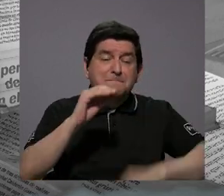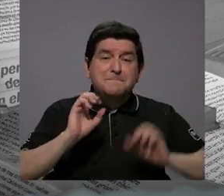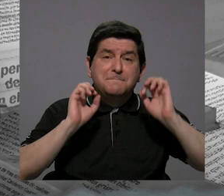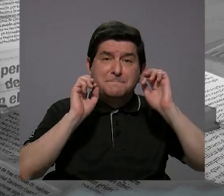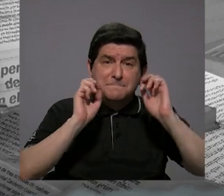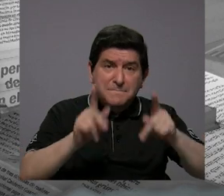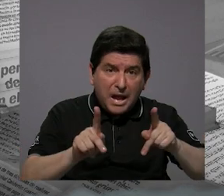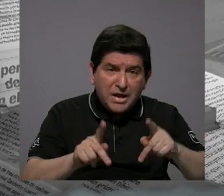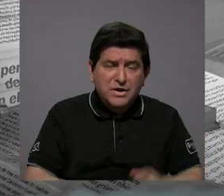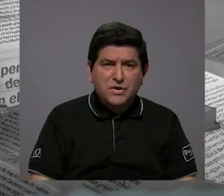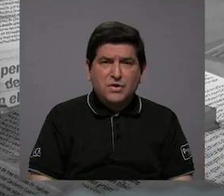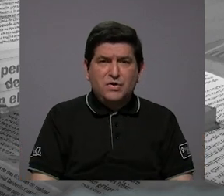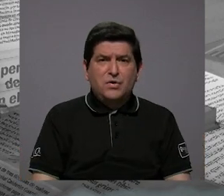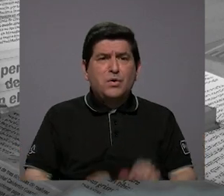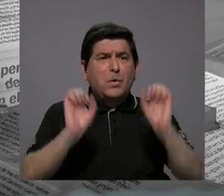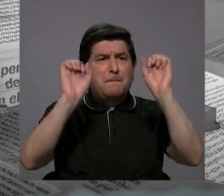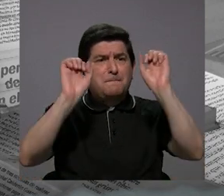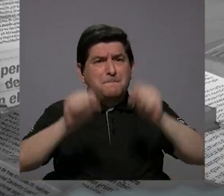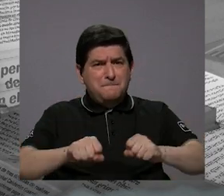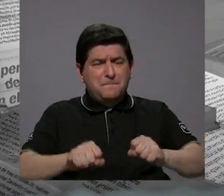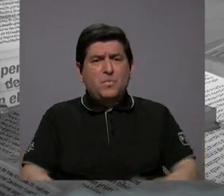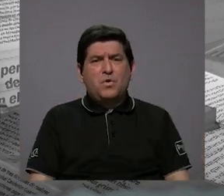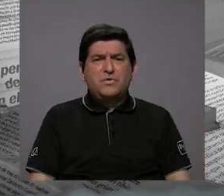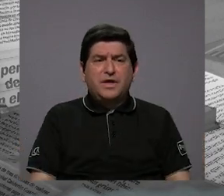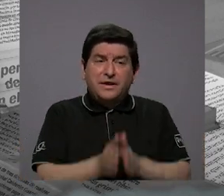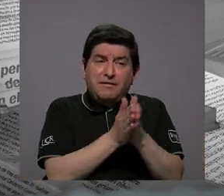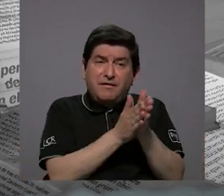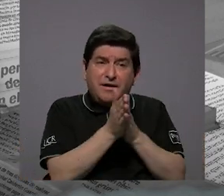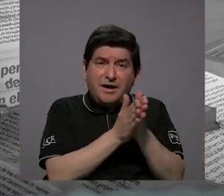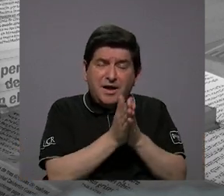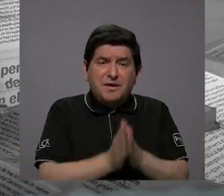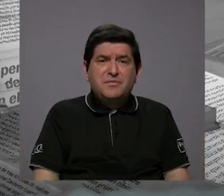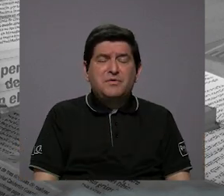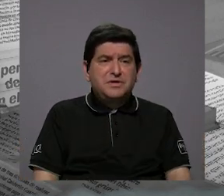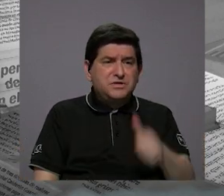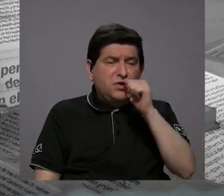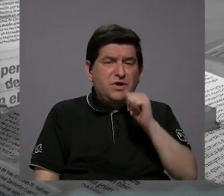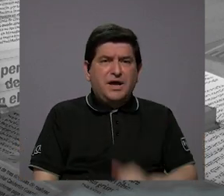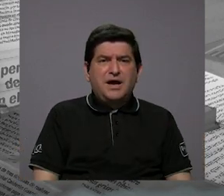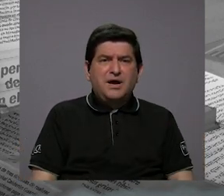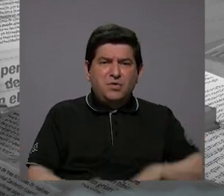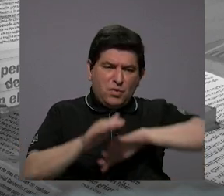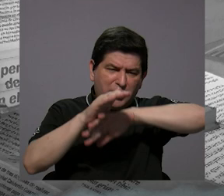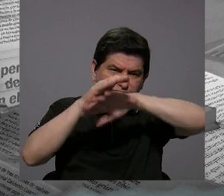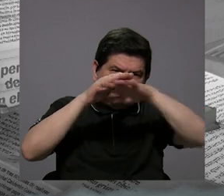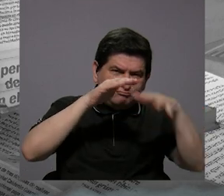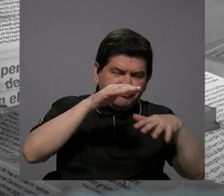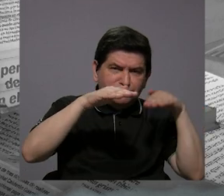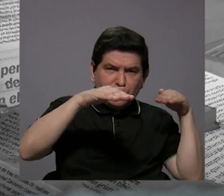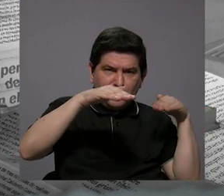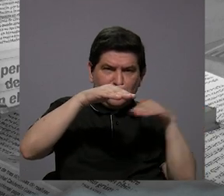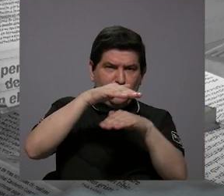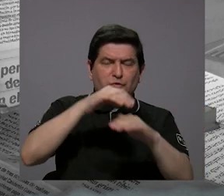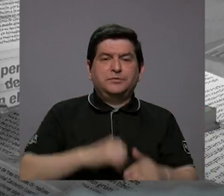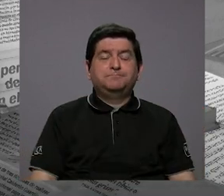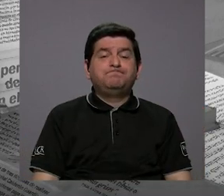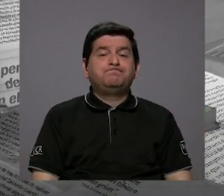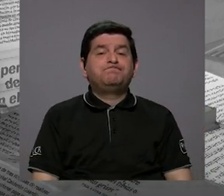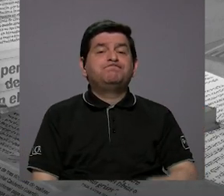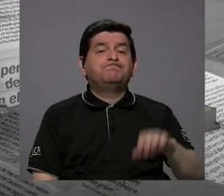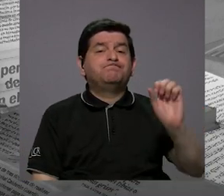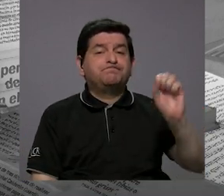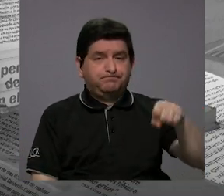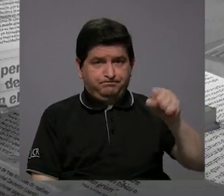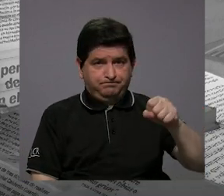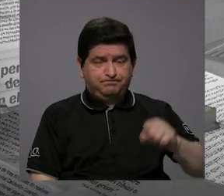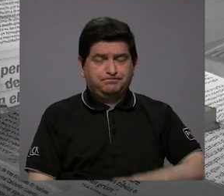posibilidades de obtener más recargas de los acuíferos de aguas subterráneas. Sí,